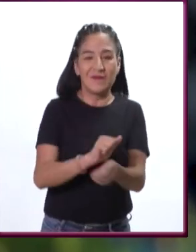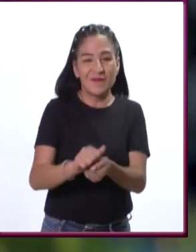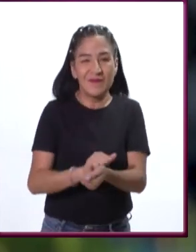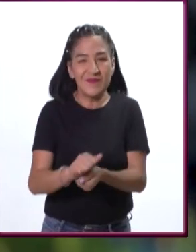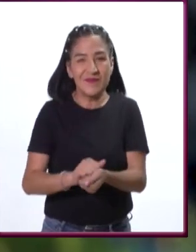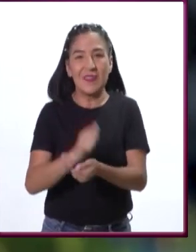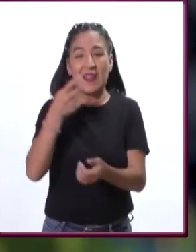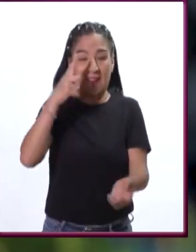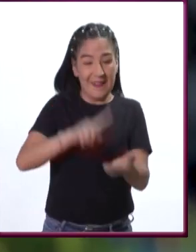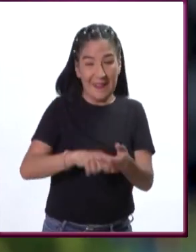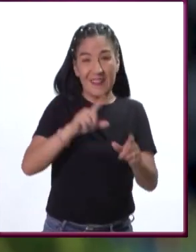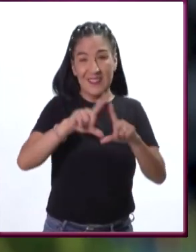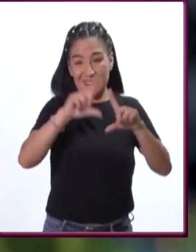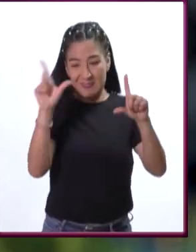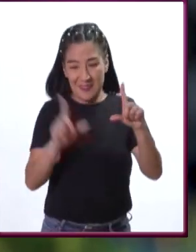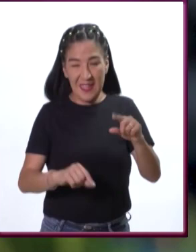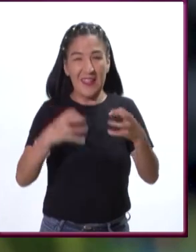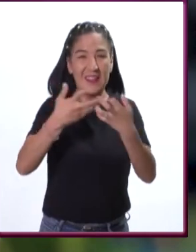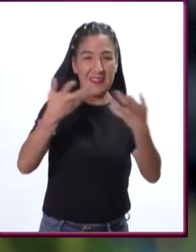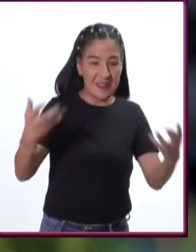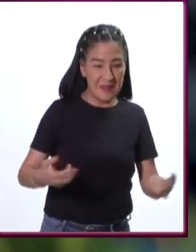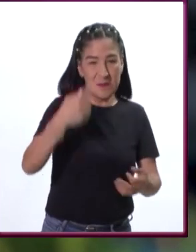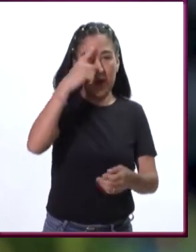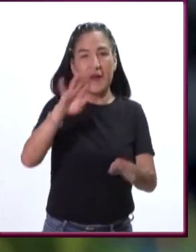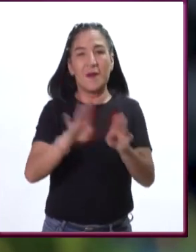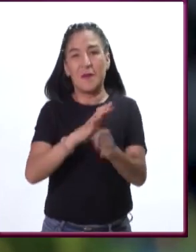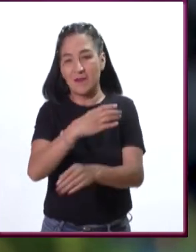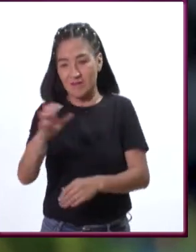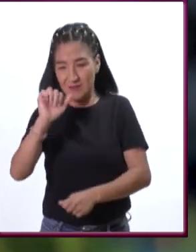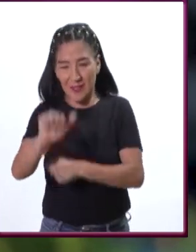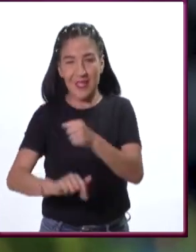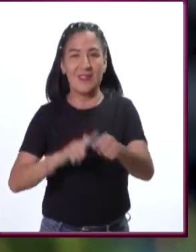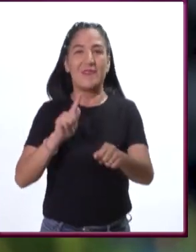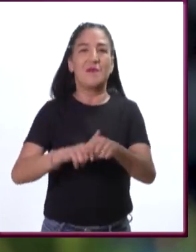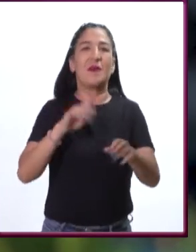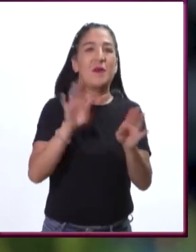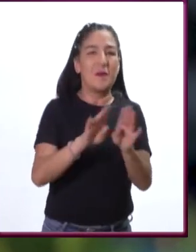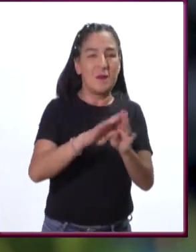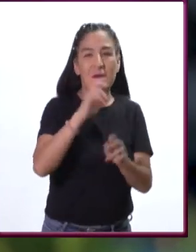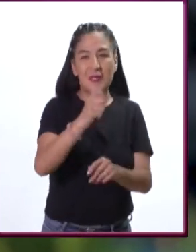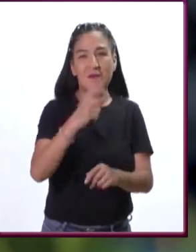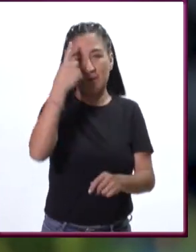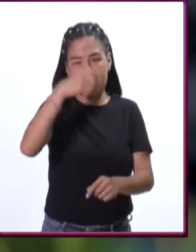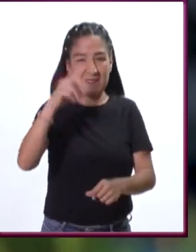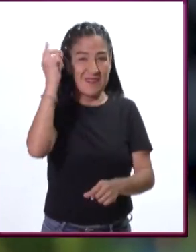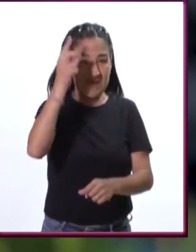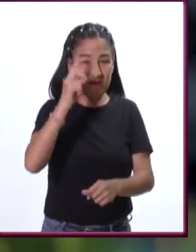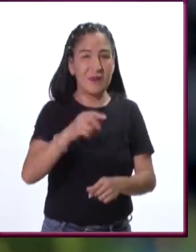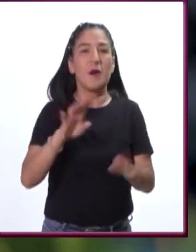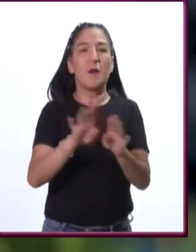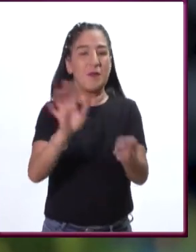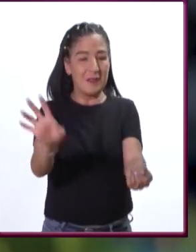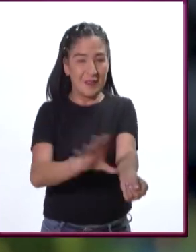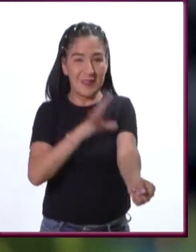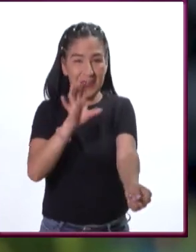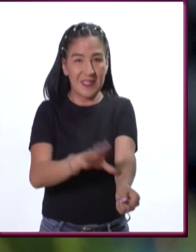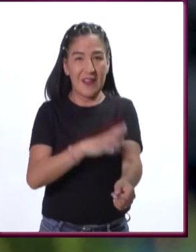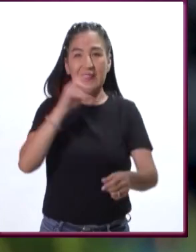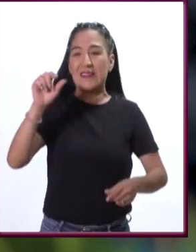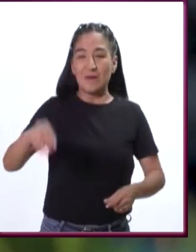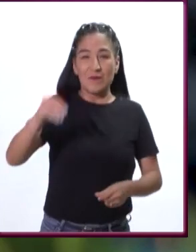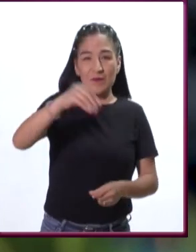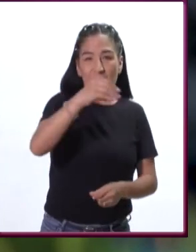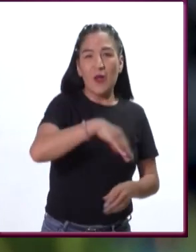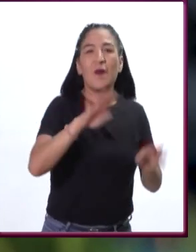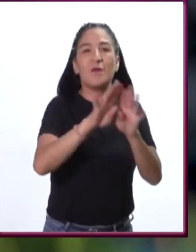Por cada rincón de la tierra que elegimos para agricultura, ganadería o generación de energía, por cada zona